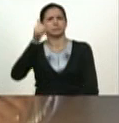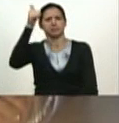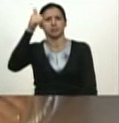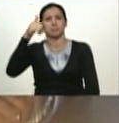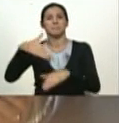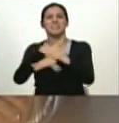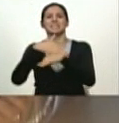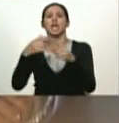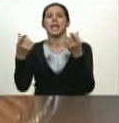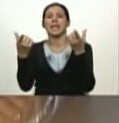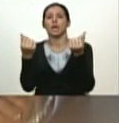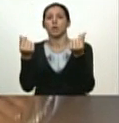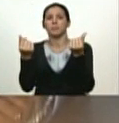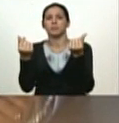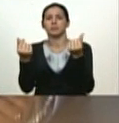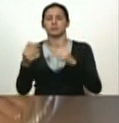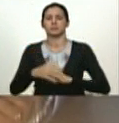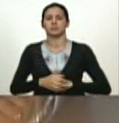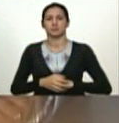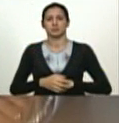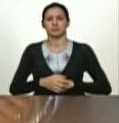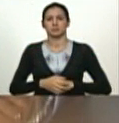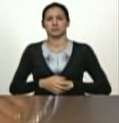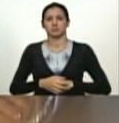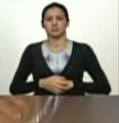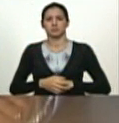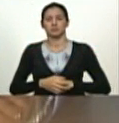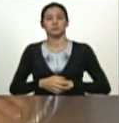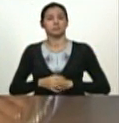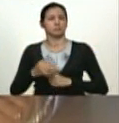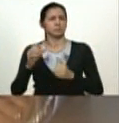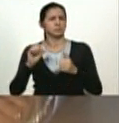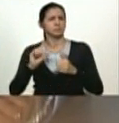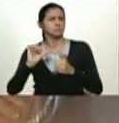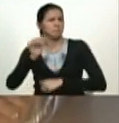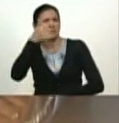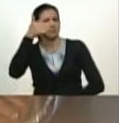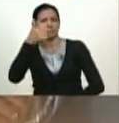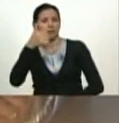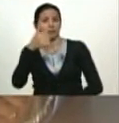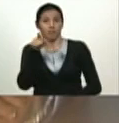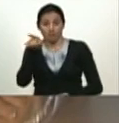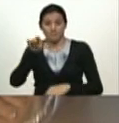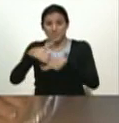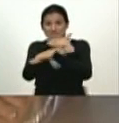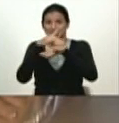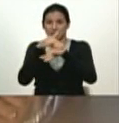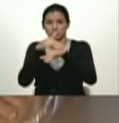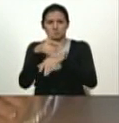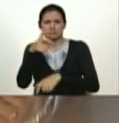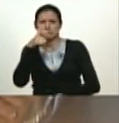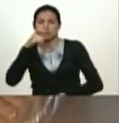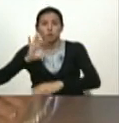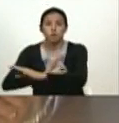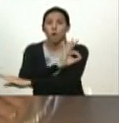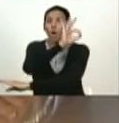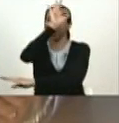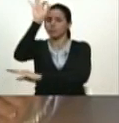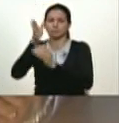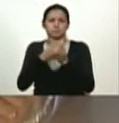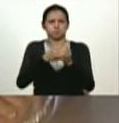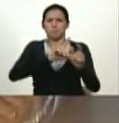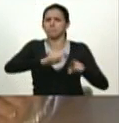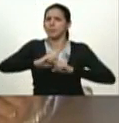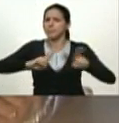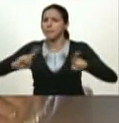Ministerio sin cartera que va a tener como elemento central ser el Rector las veinticuatro horas del día de toda la acción